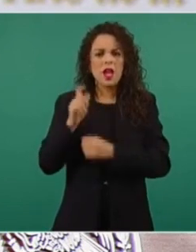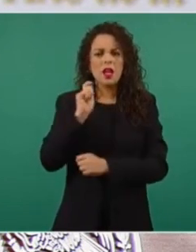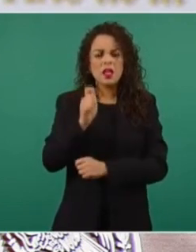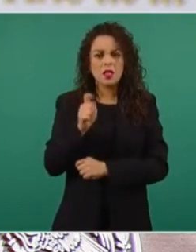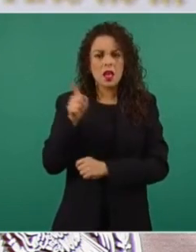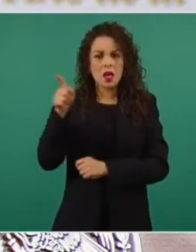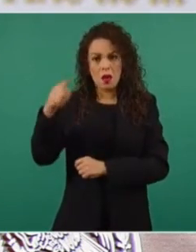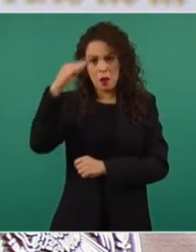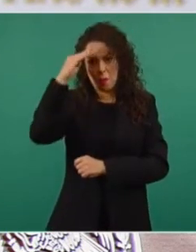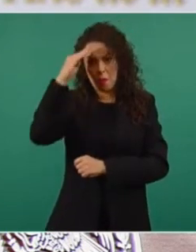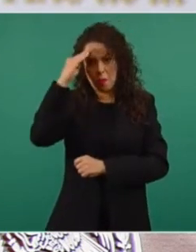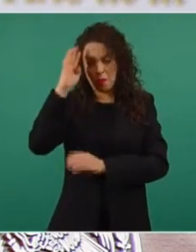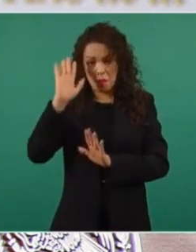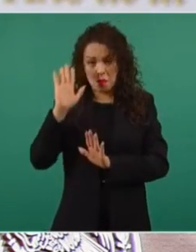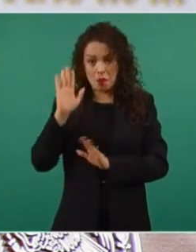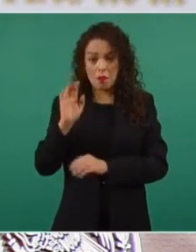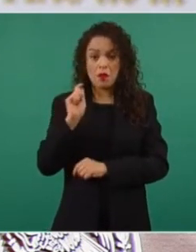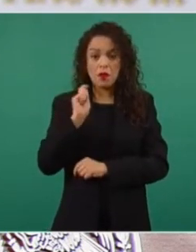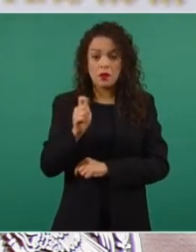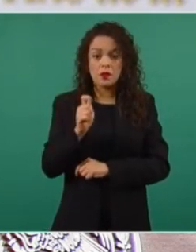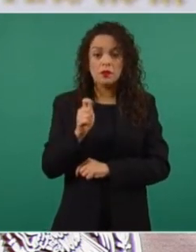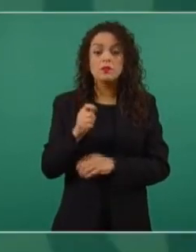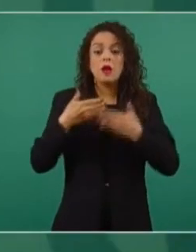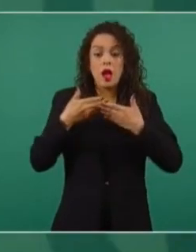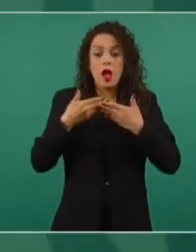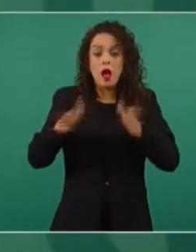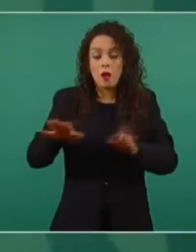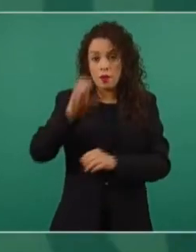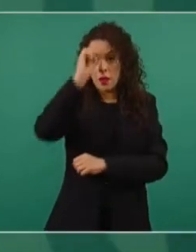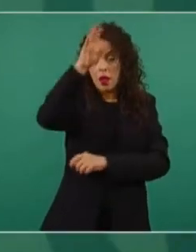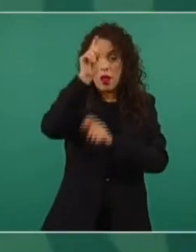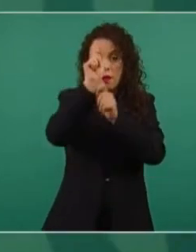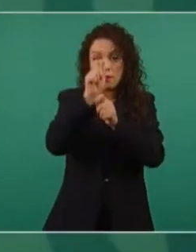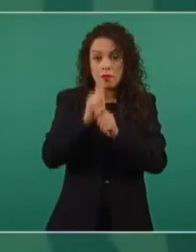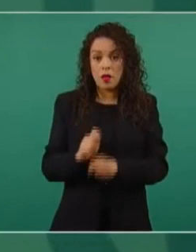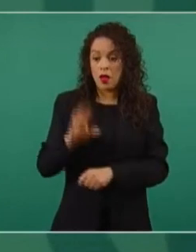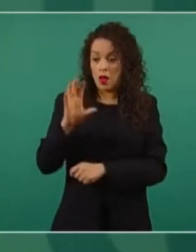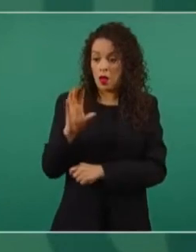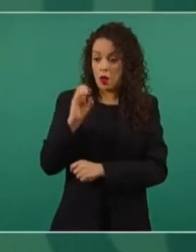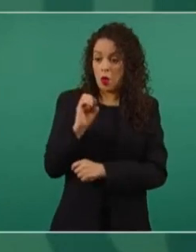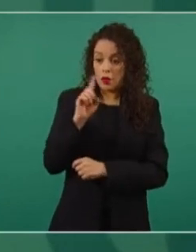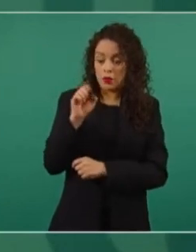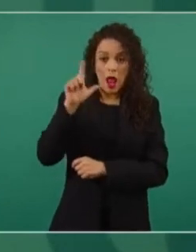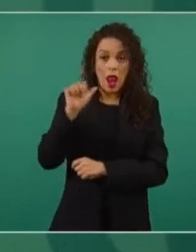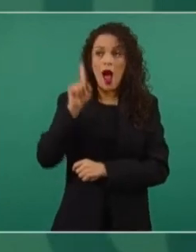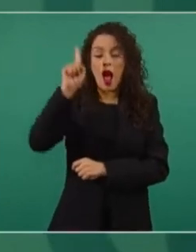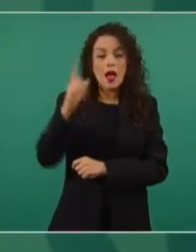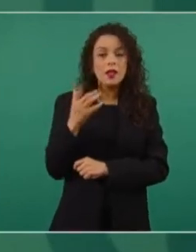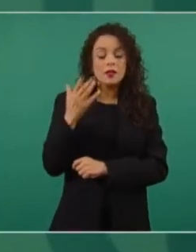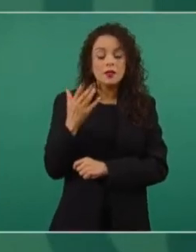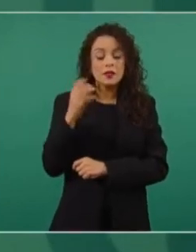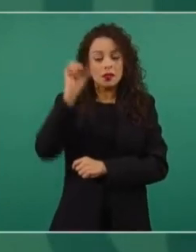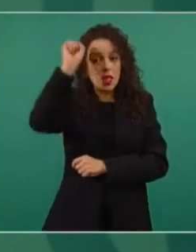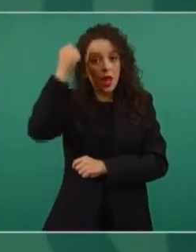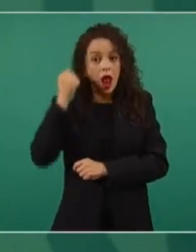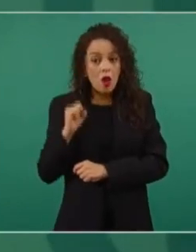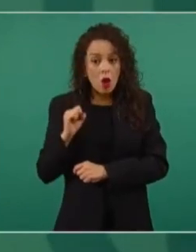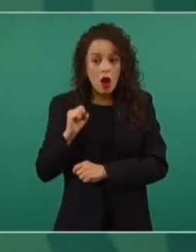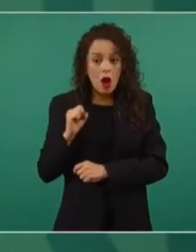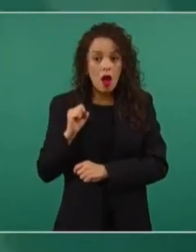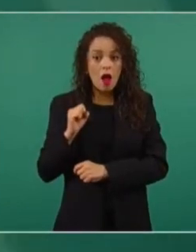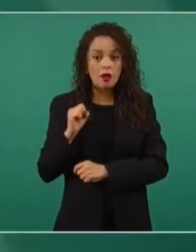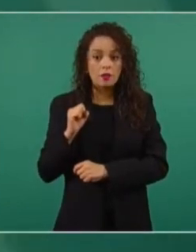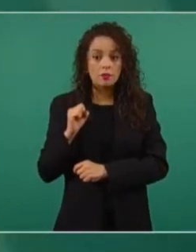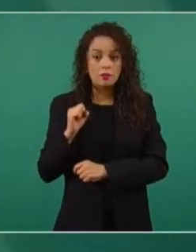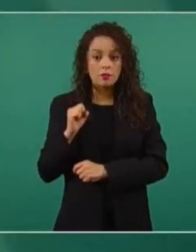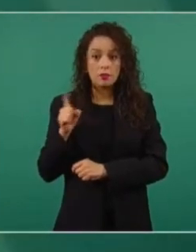reabrir la mina de Cozalá en Sinaloa. se está llegando ya a